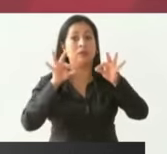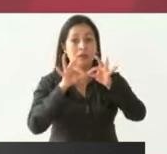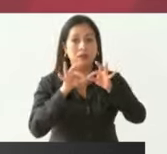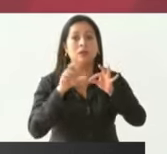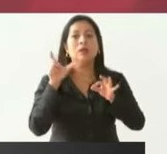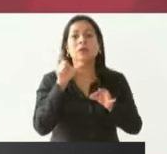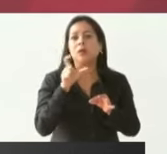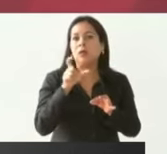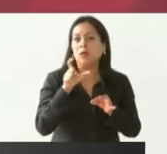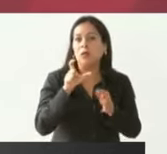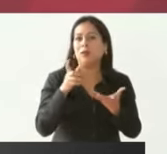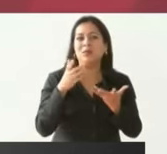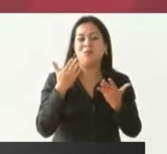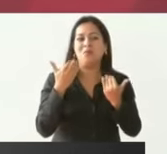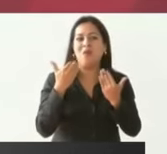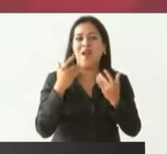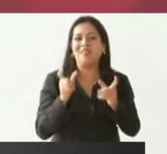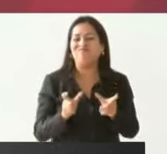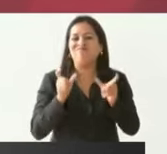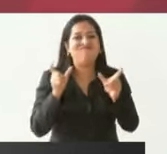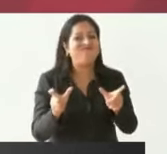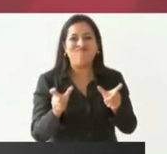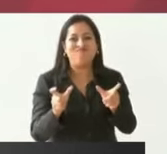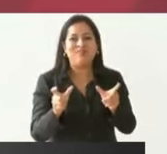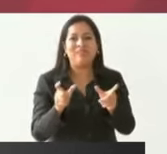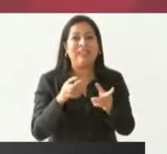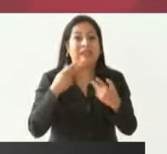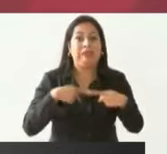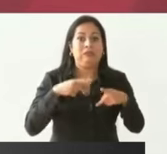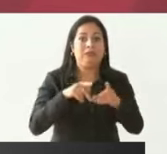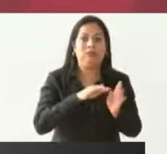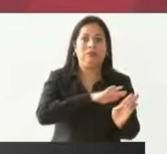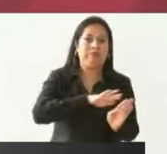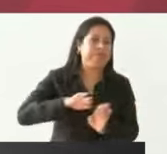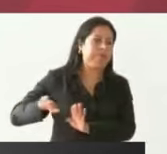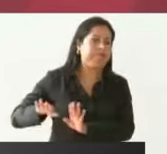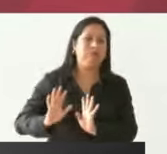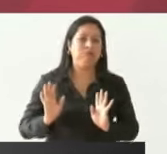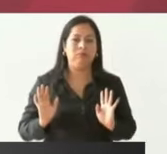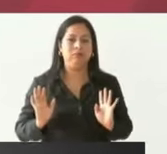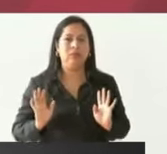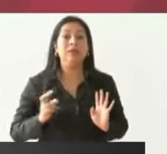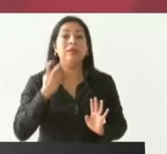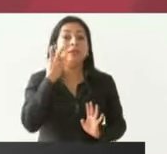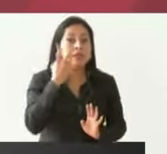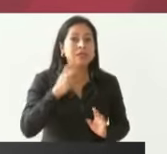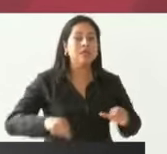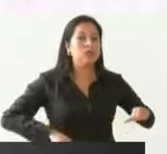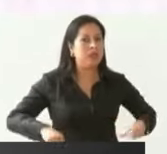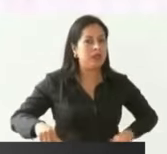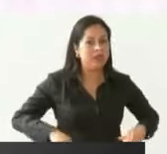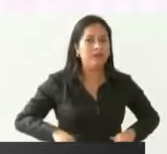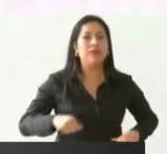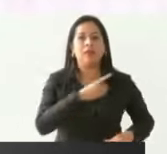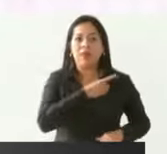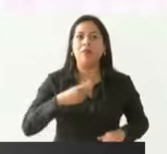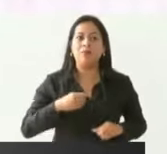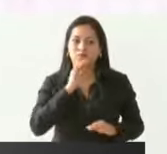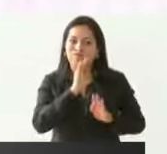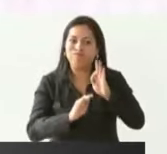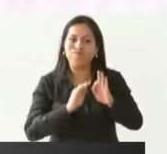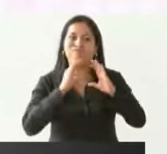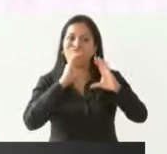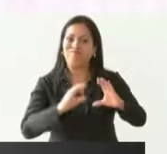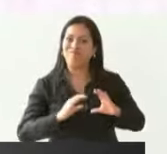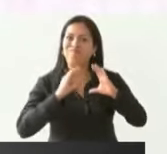cuando hay inseguridad se ahuyenta el turismo y esa es una actividad que hay que cuidar porque